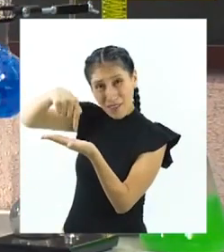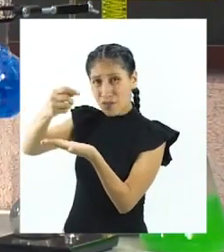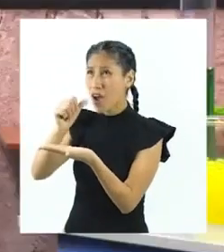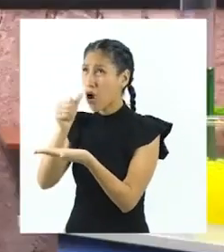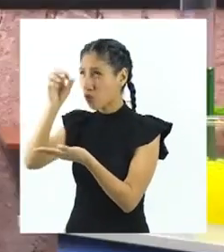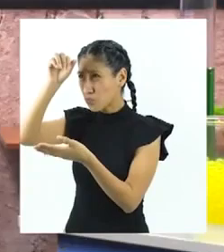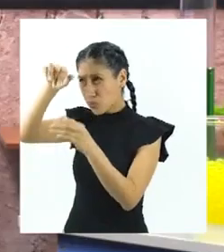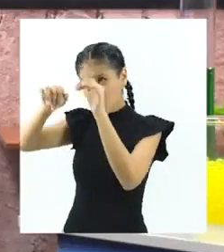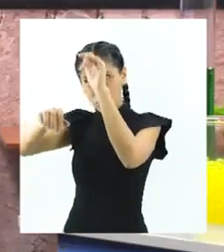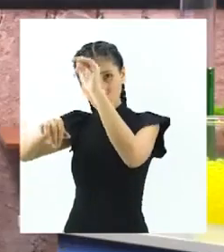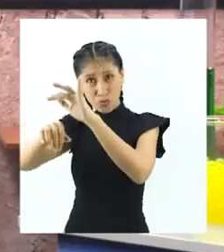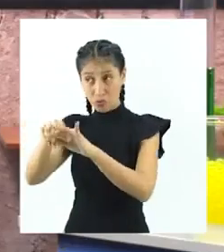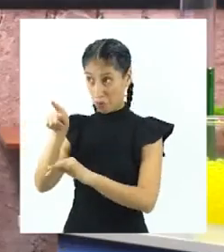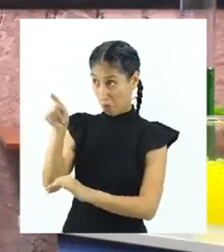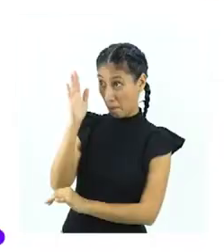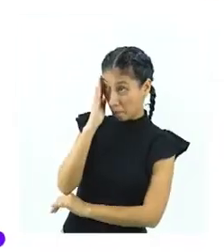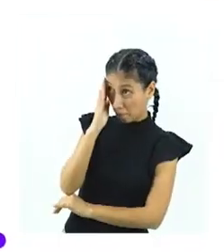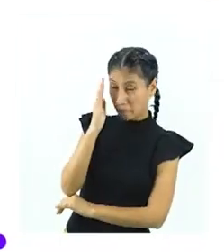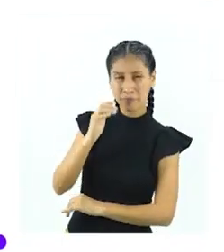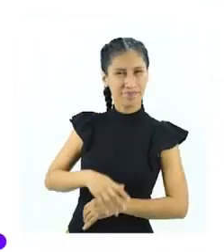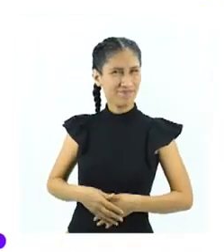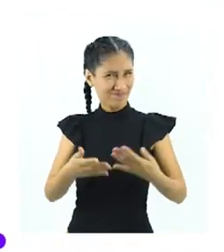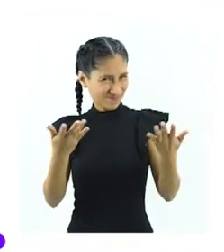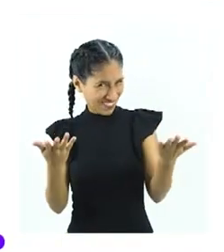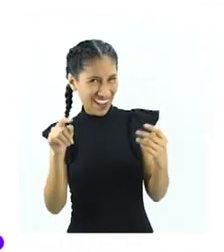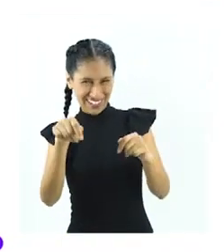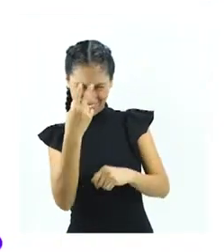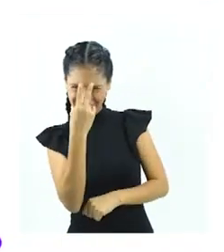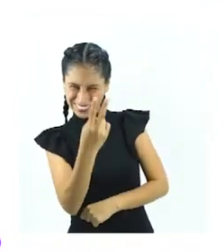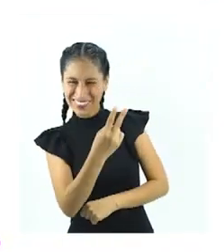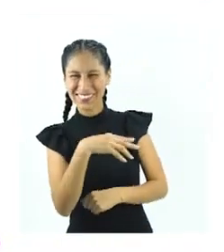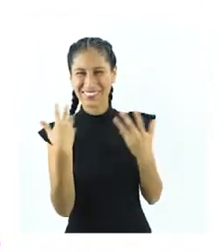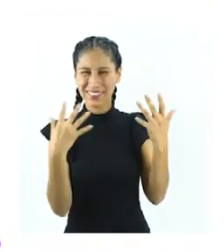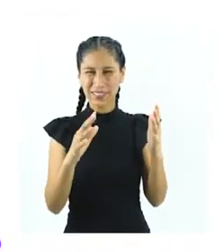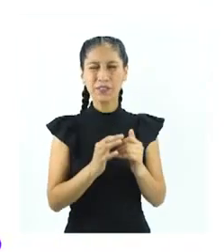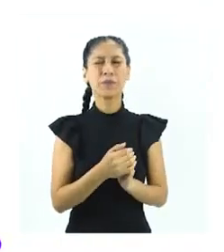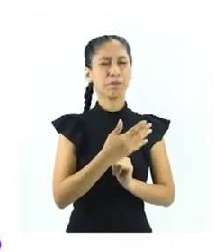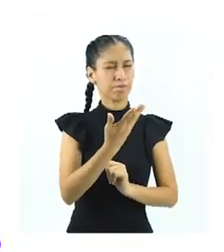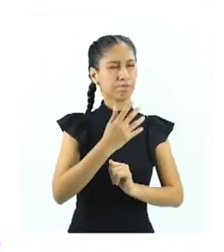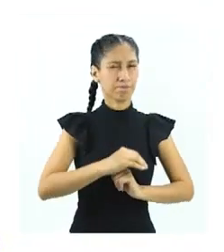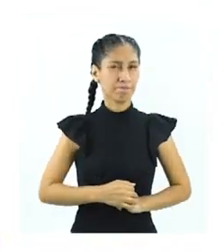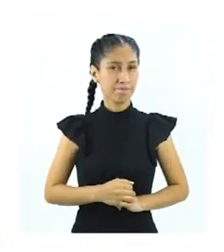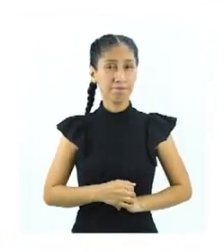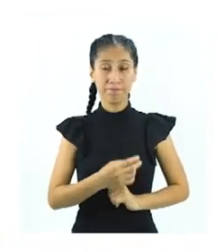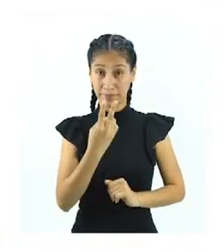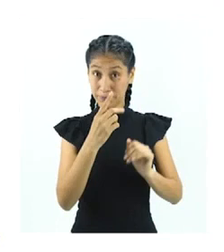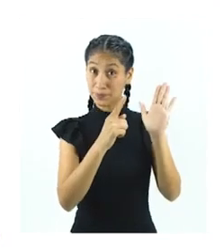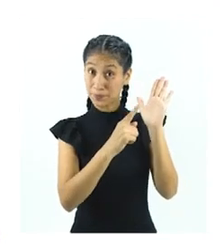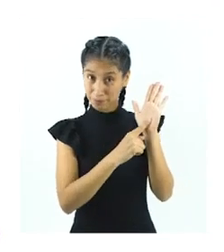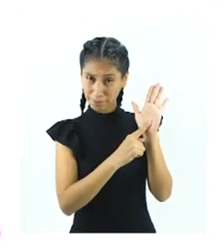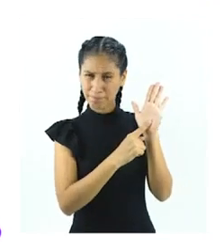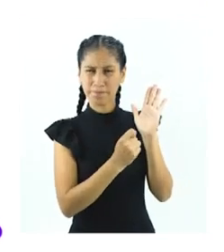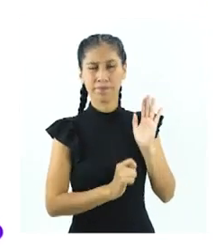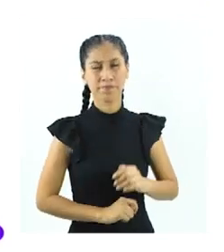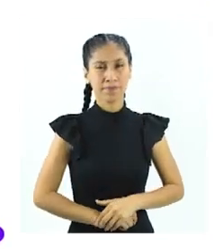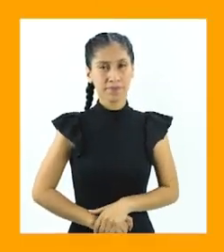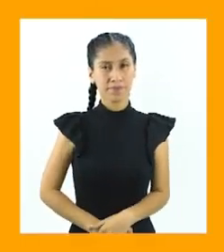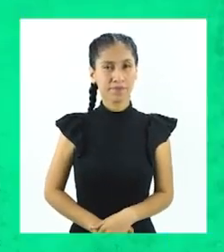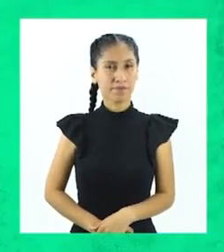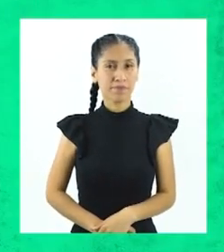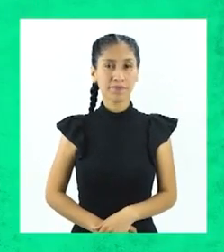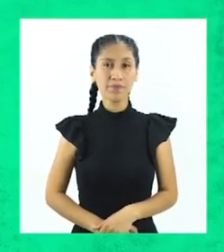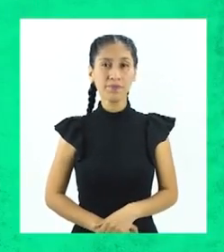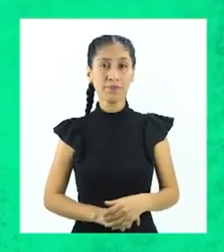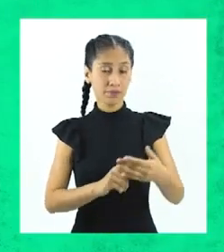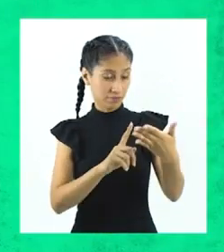superficie. ¡Tú sí sabes, Majo! Aprovechando la práctica desarrollada por ustedes, podemos señalar lo siguiente.